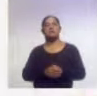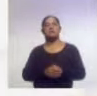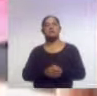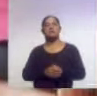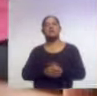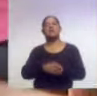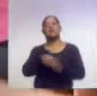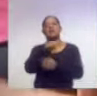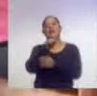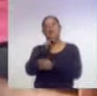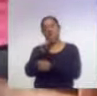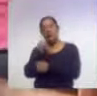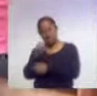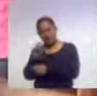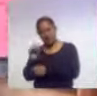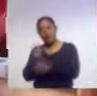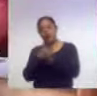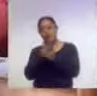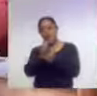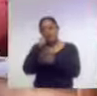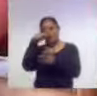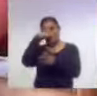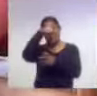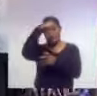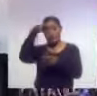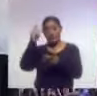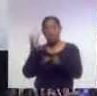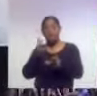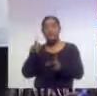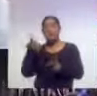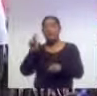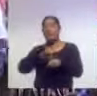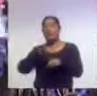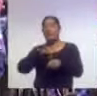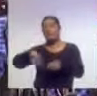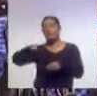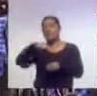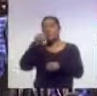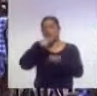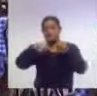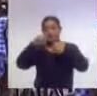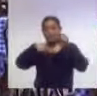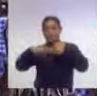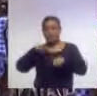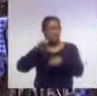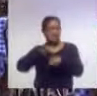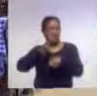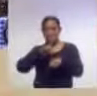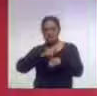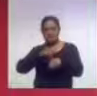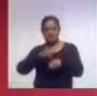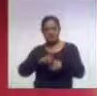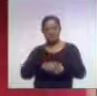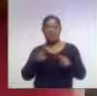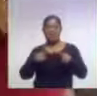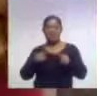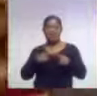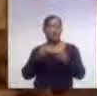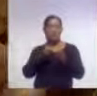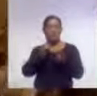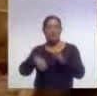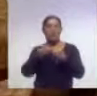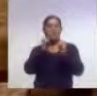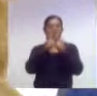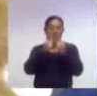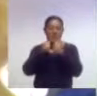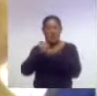cebada. Muchos mexicanos consumen diariamente gluten a través de los alimentos que forman parte de la dieta, como pan, pastas,